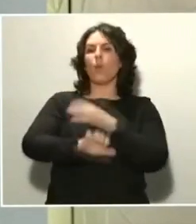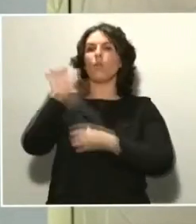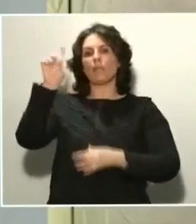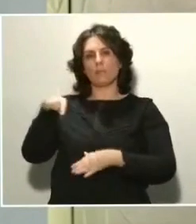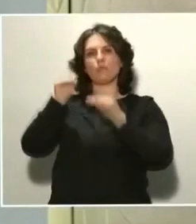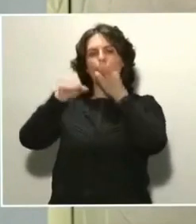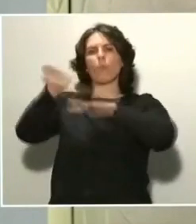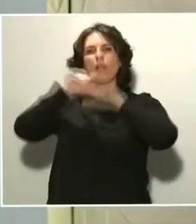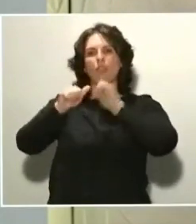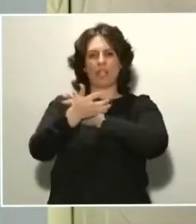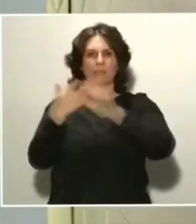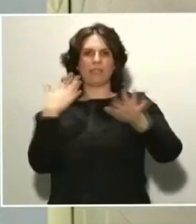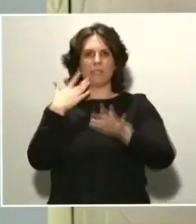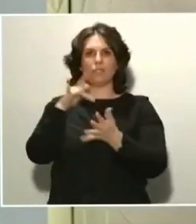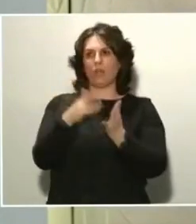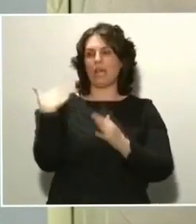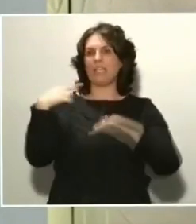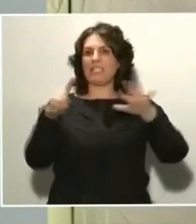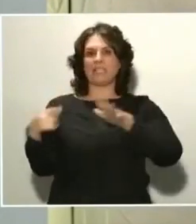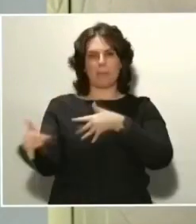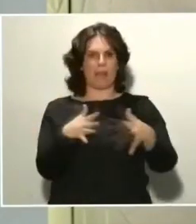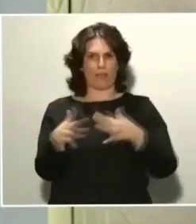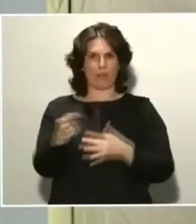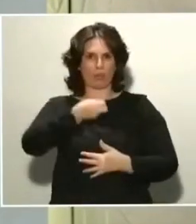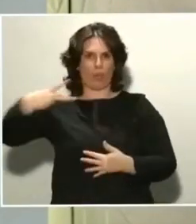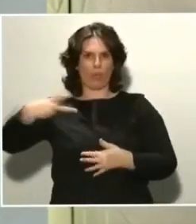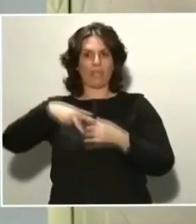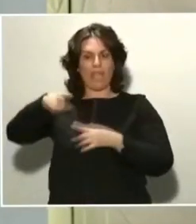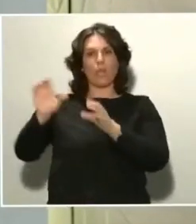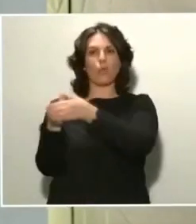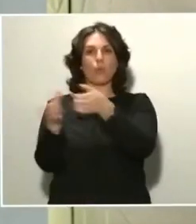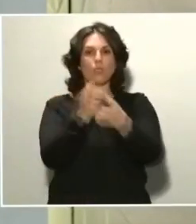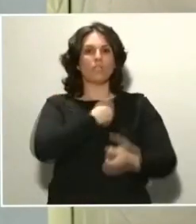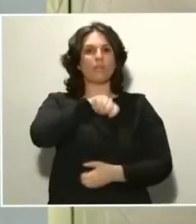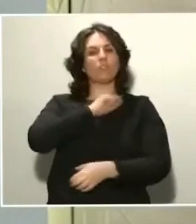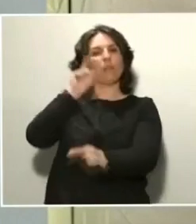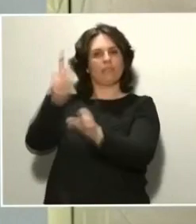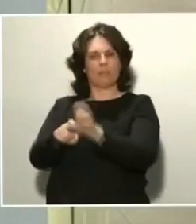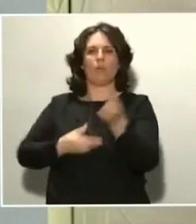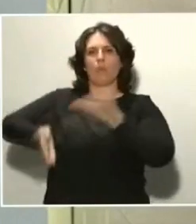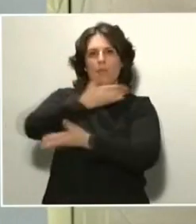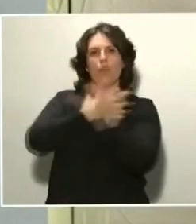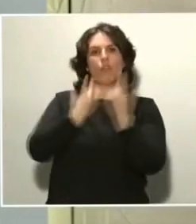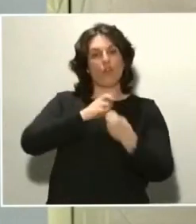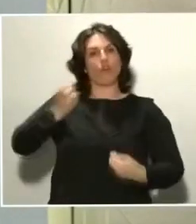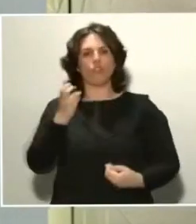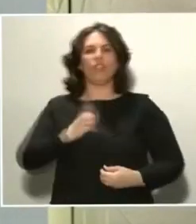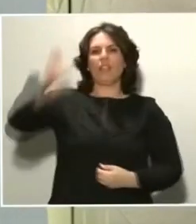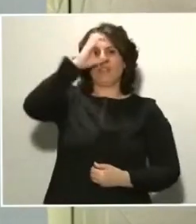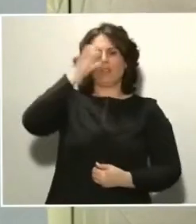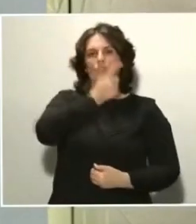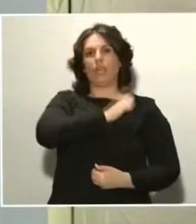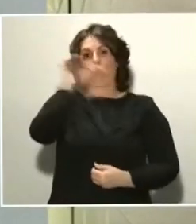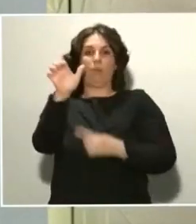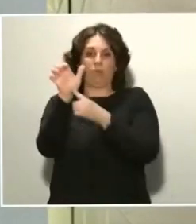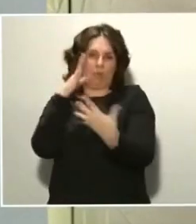el día 6 de marzo, donde varios grupos españoles participan en cooperación con otros científicos europeos y están trabajando intensamente en ello.